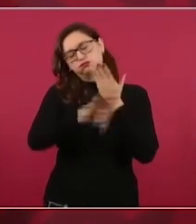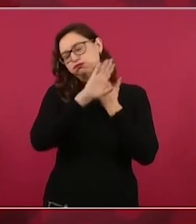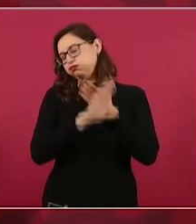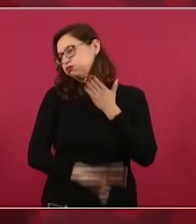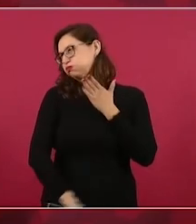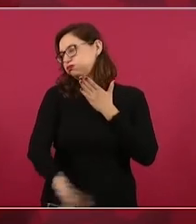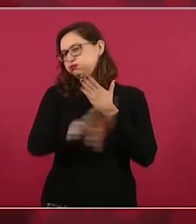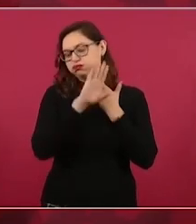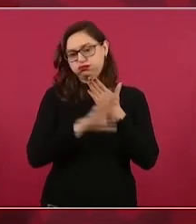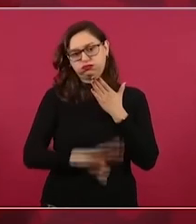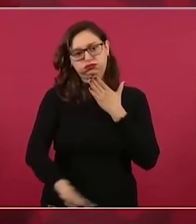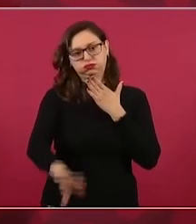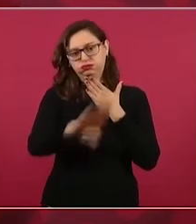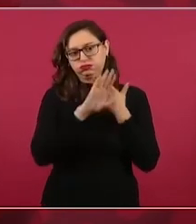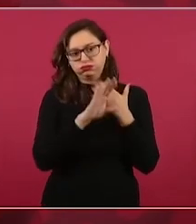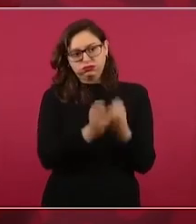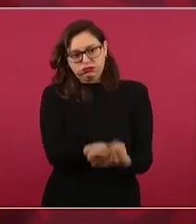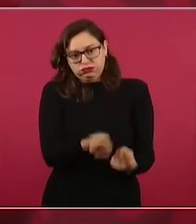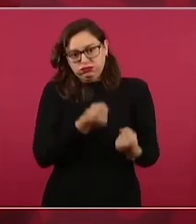tiempo atrás